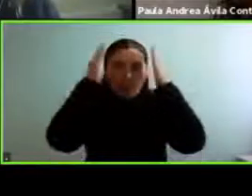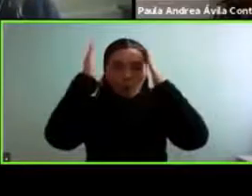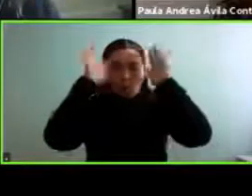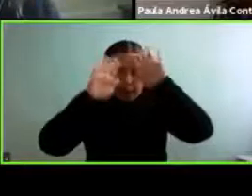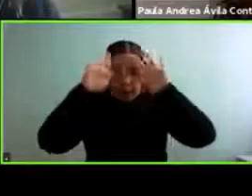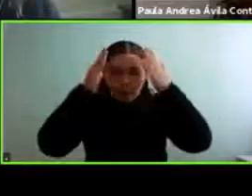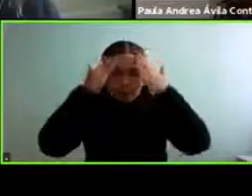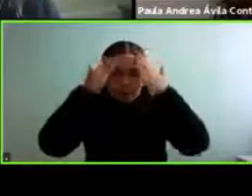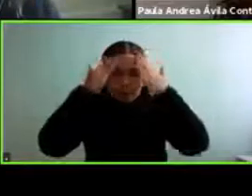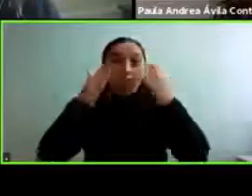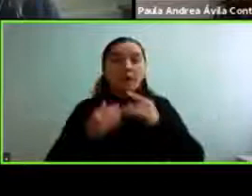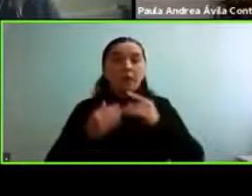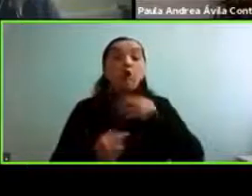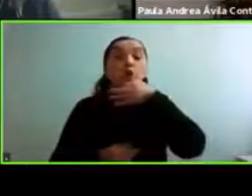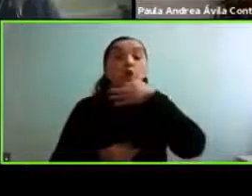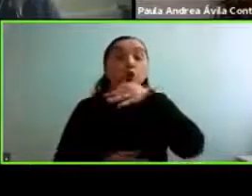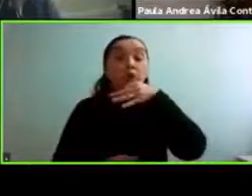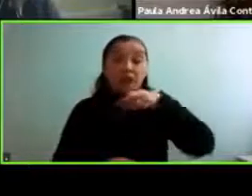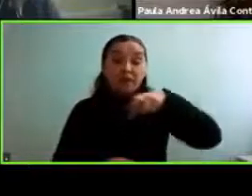nos va a contar ahora Paula.